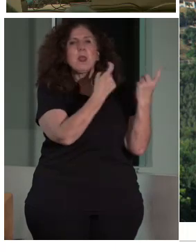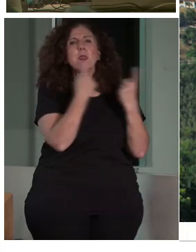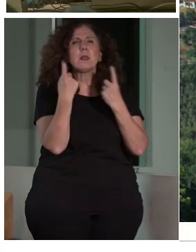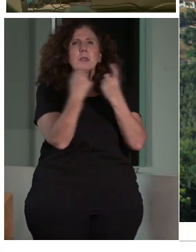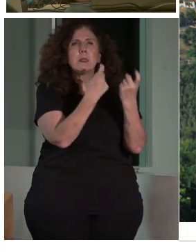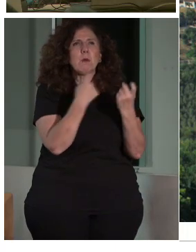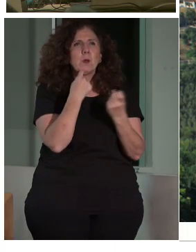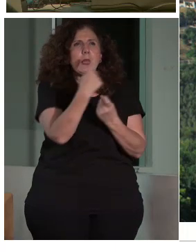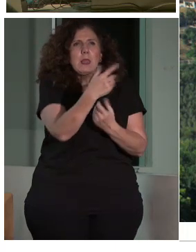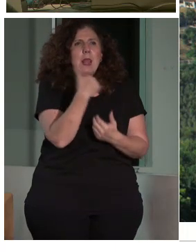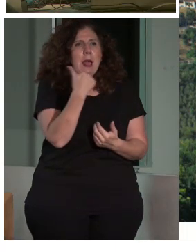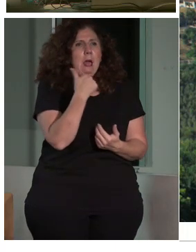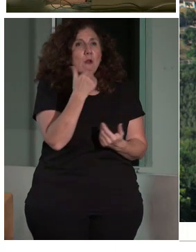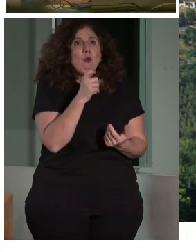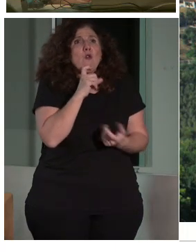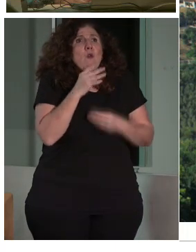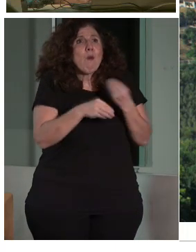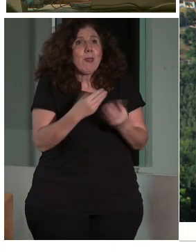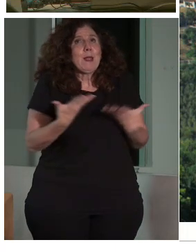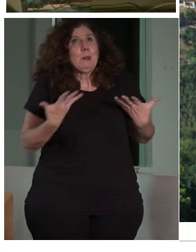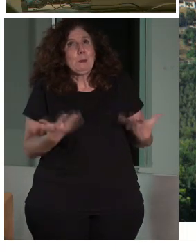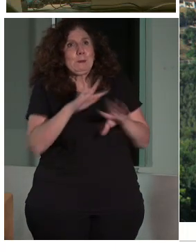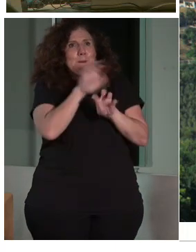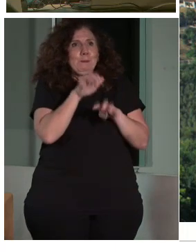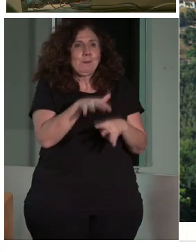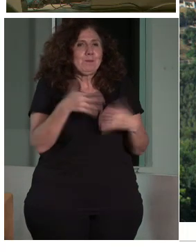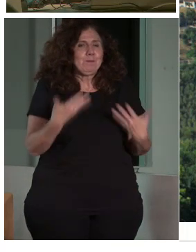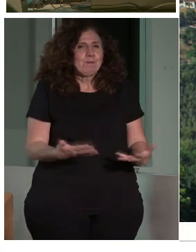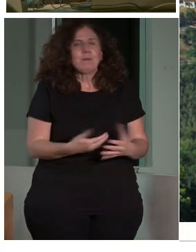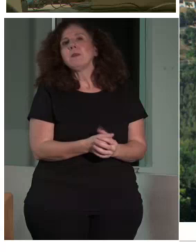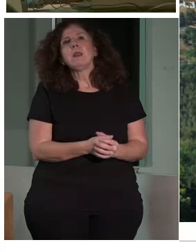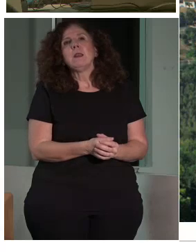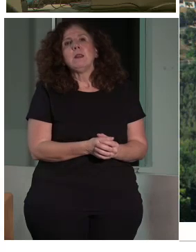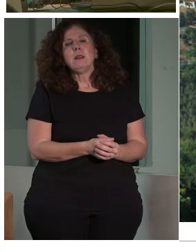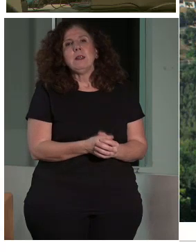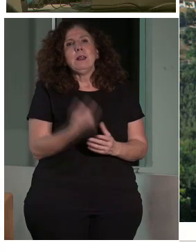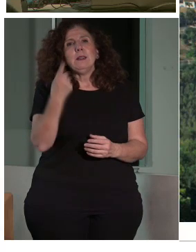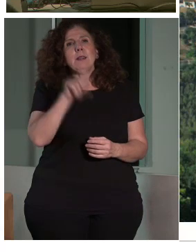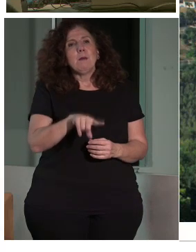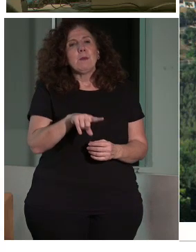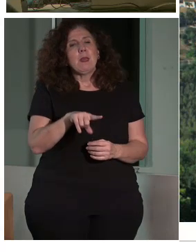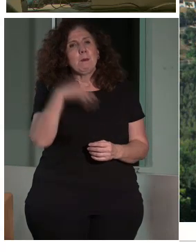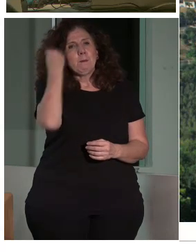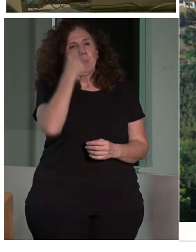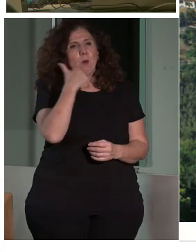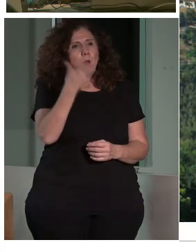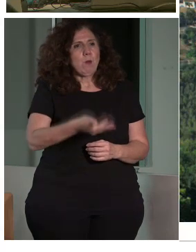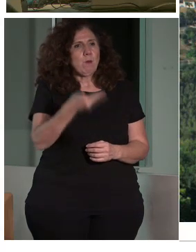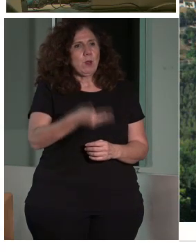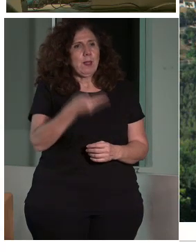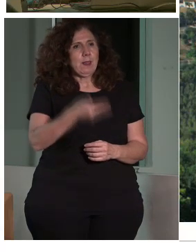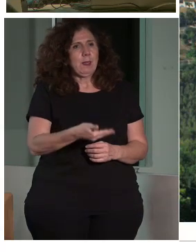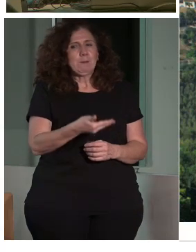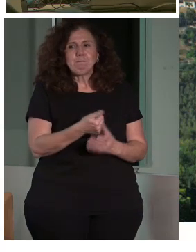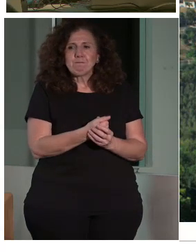algo, ¿no? Y lo que no sabía era cómo decirlo, ¿no? Luego hay otra cosa que me parece muy importante. Hablaba de la interacción de las personas